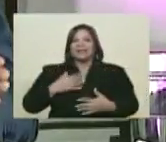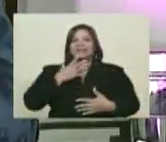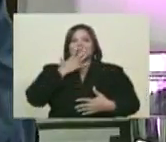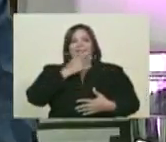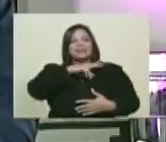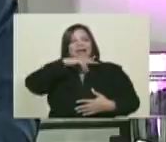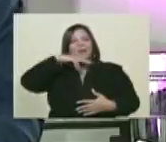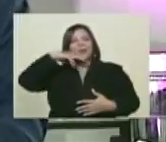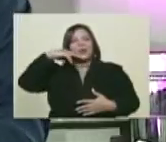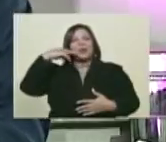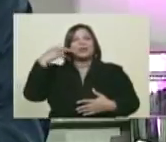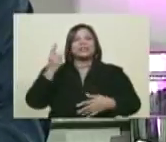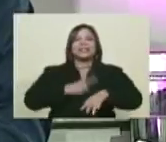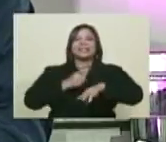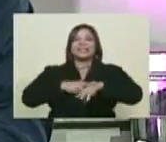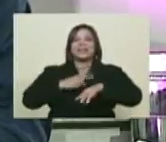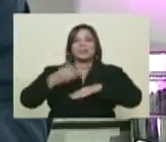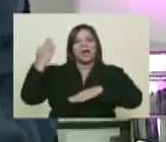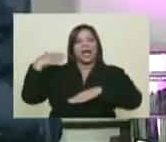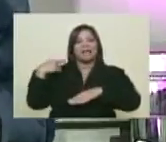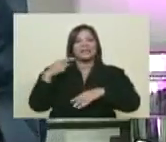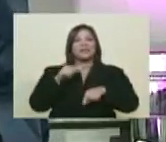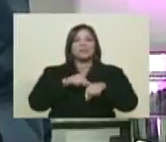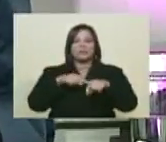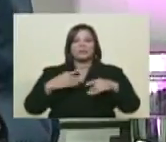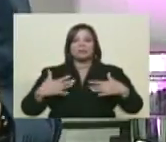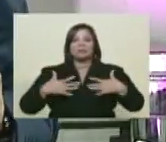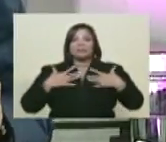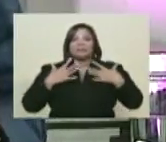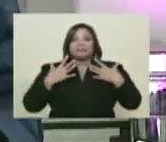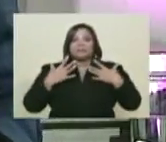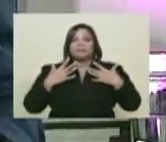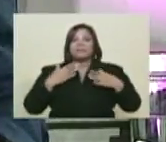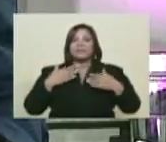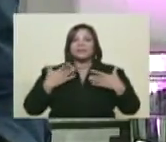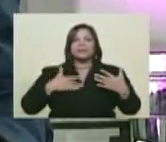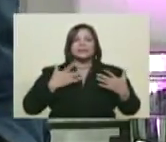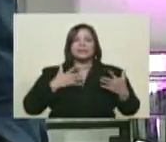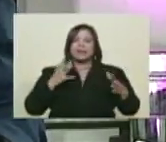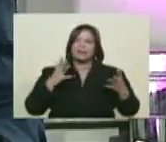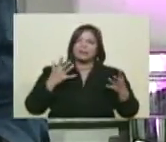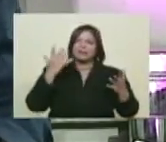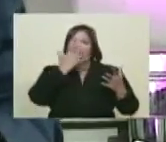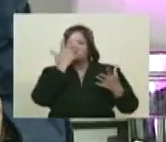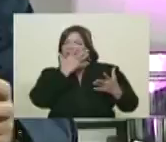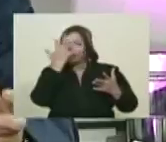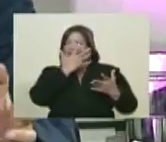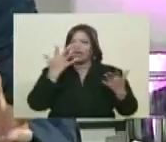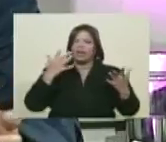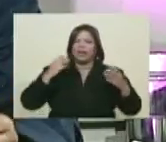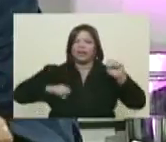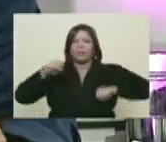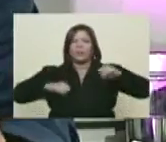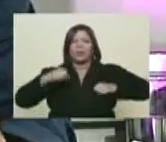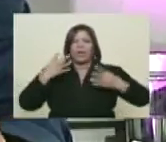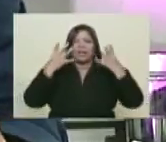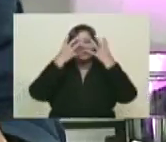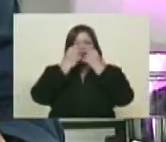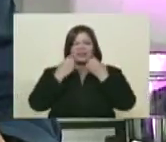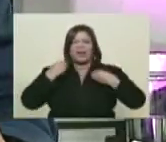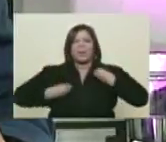un trabajo que presentamos hace unos minutos, usted quiere oxigenarse, se siente un poco atribulado, triste,